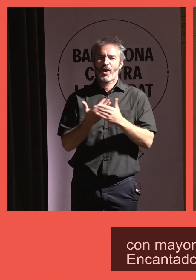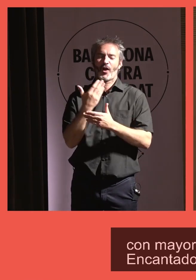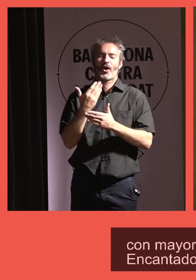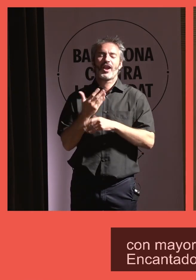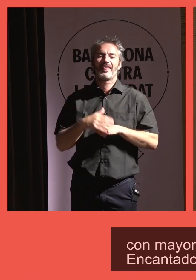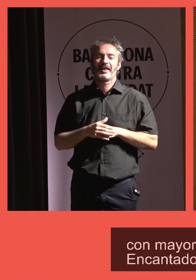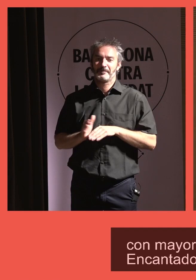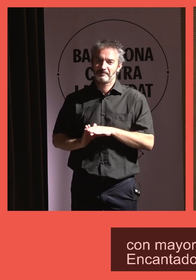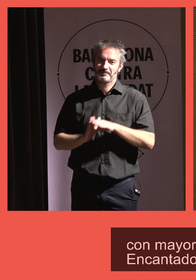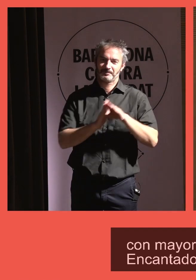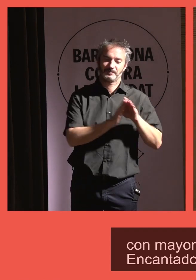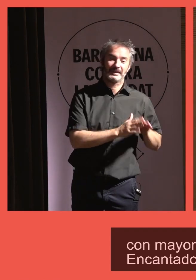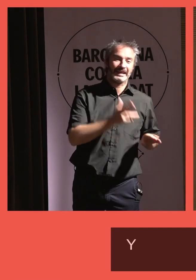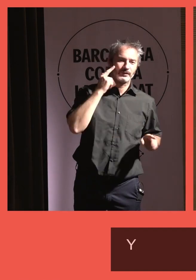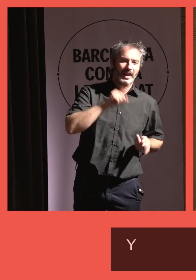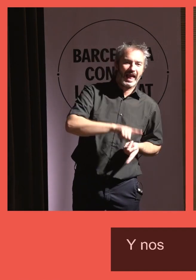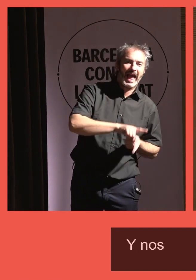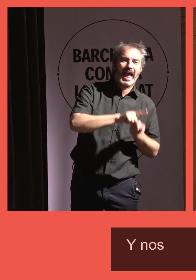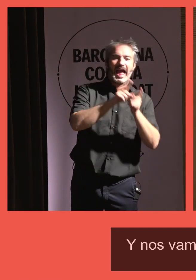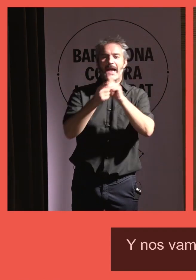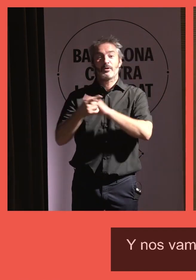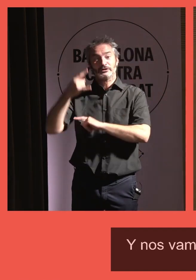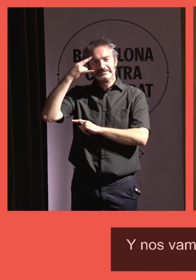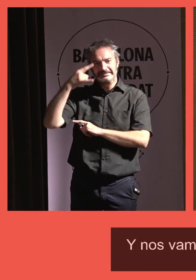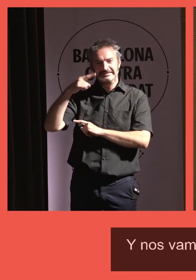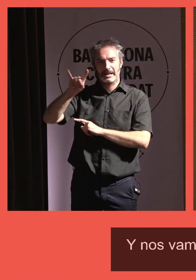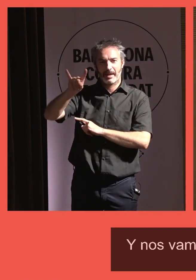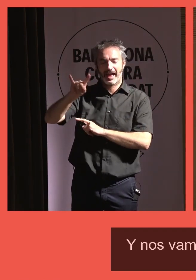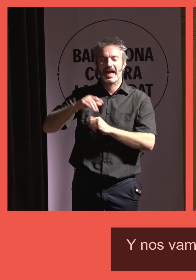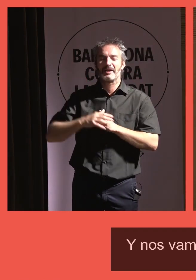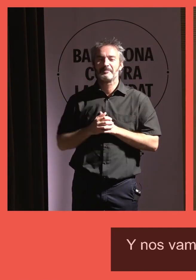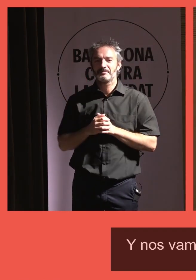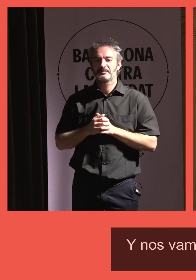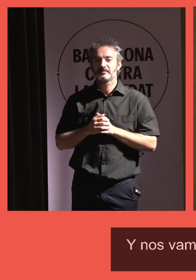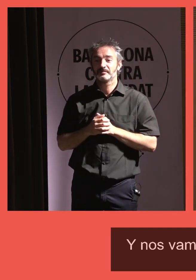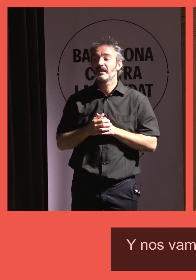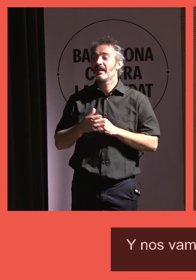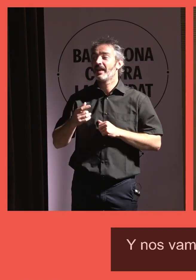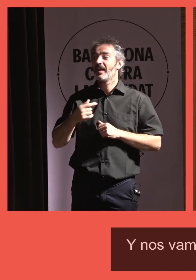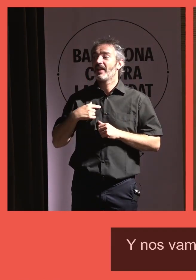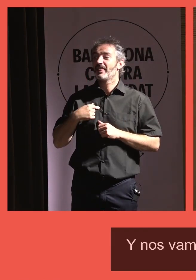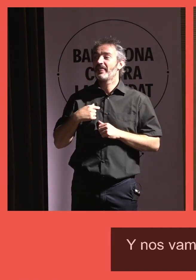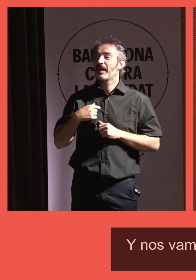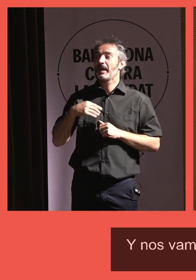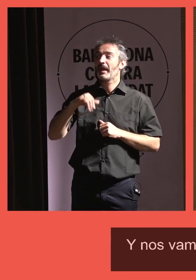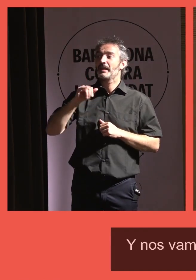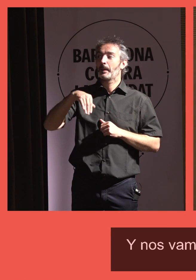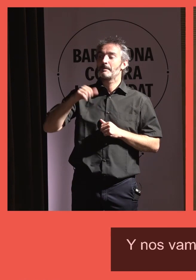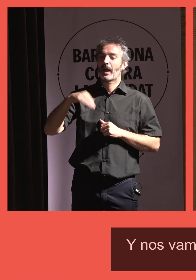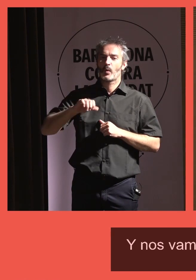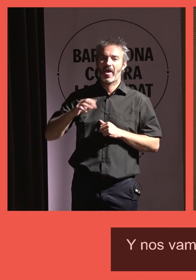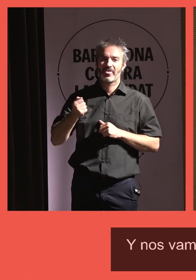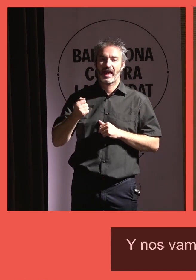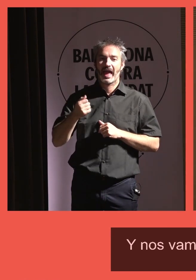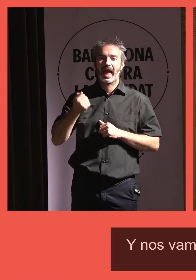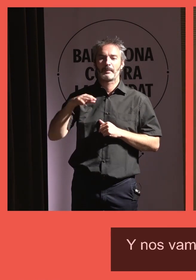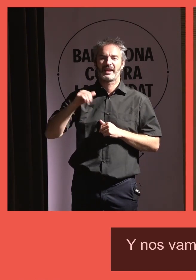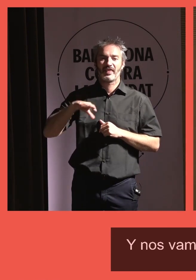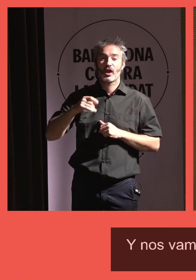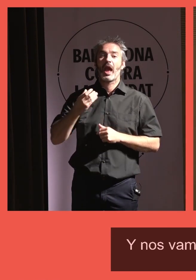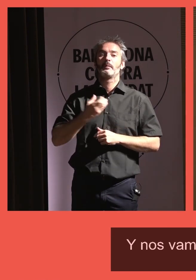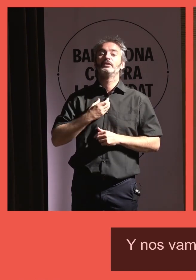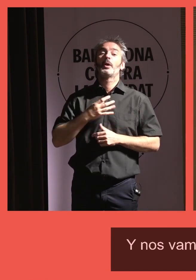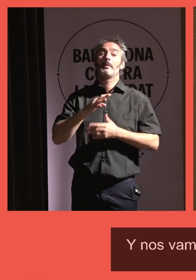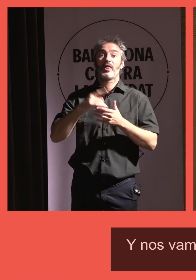jornadas. Y de Teruel nos vamos a Salamanca. En Salamanca tenemos a Marta Inmaculada Aparicio, del Ayuntamiento de Salamanca,